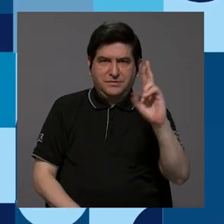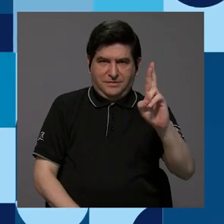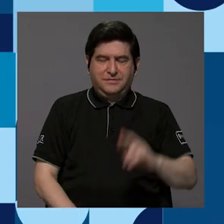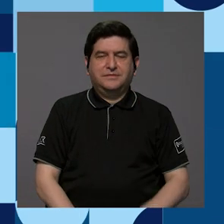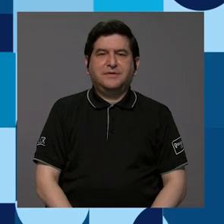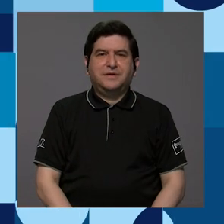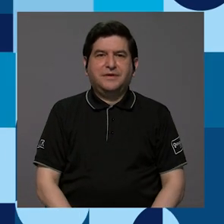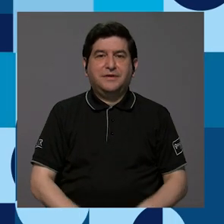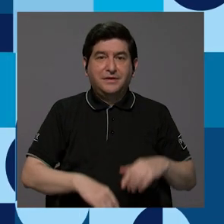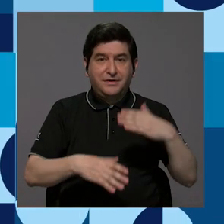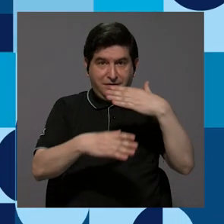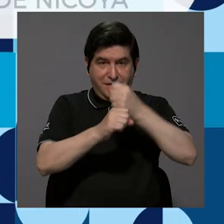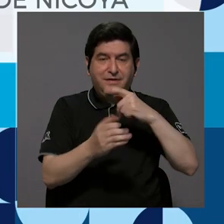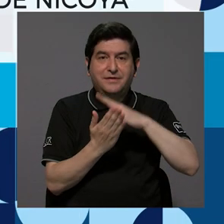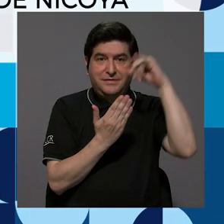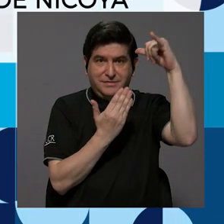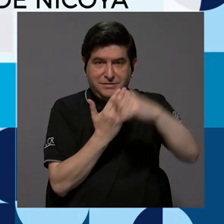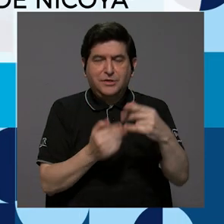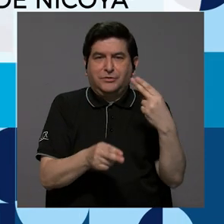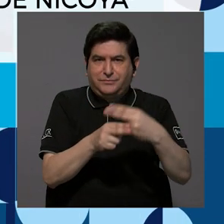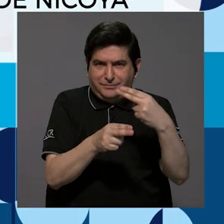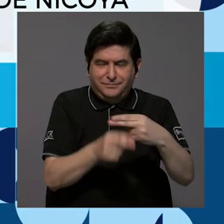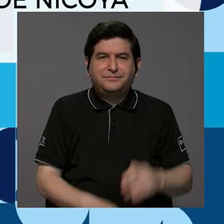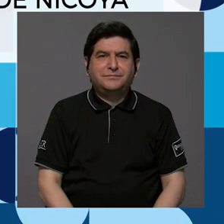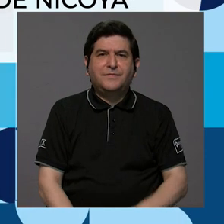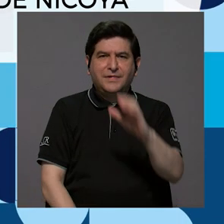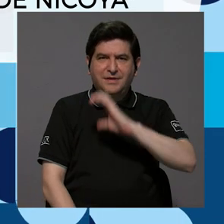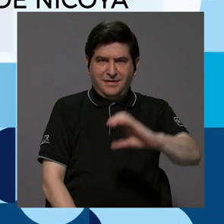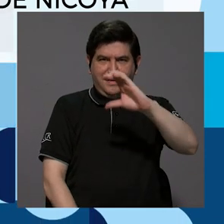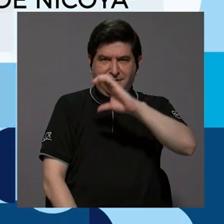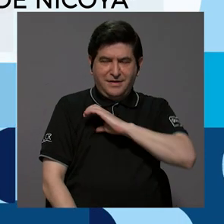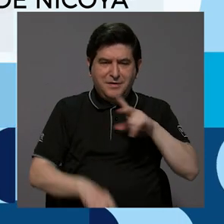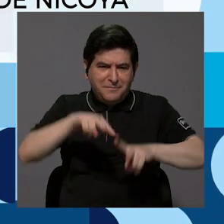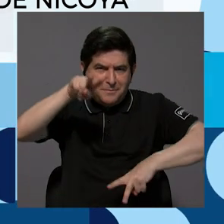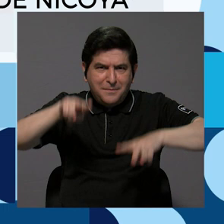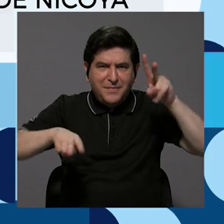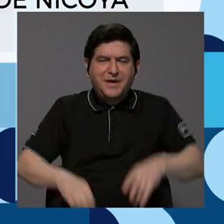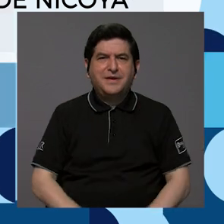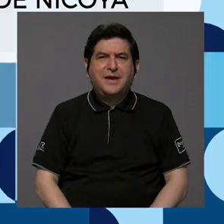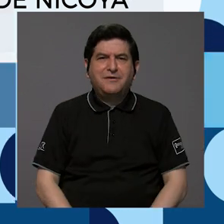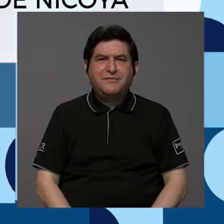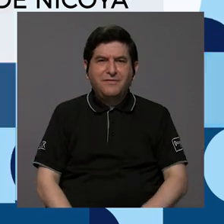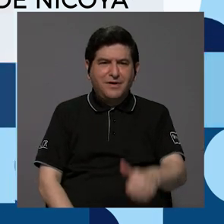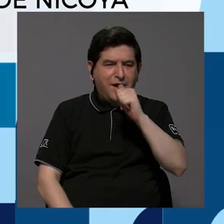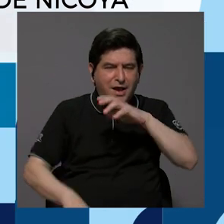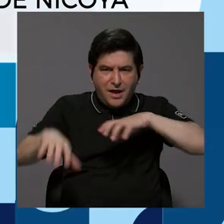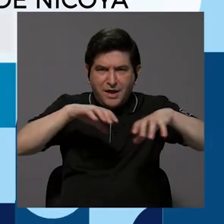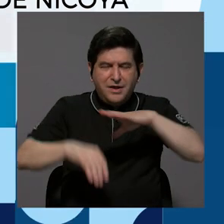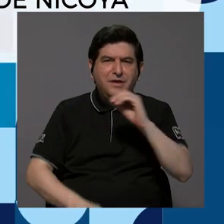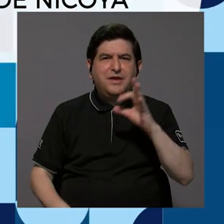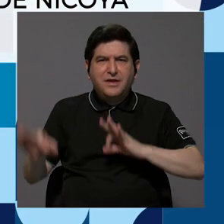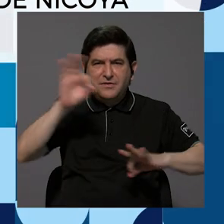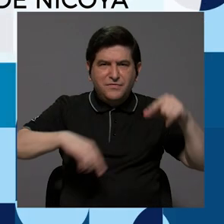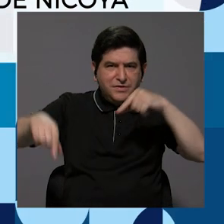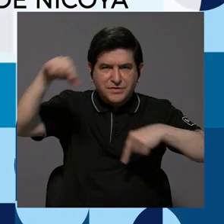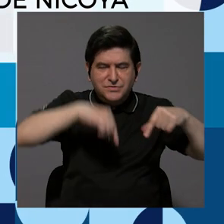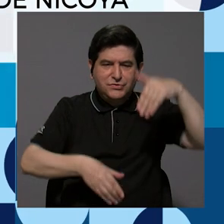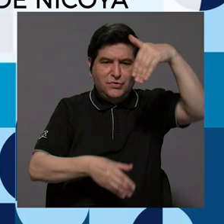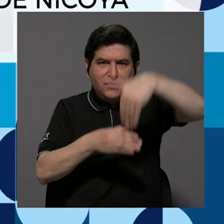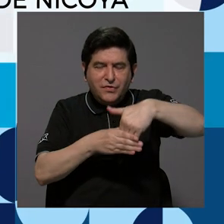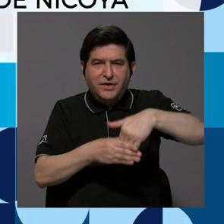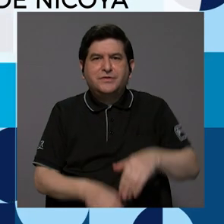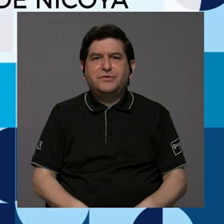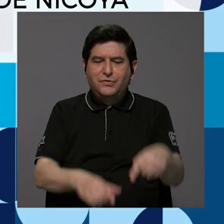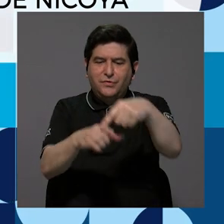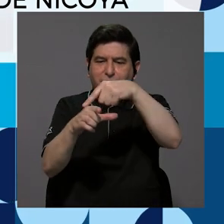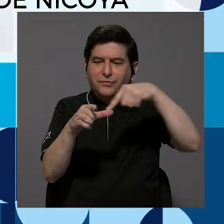Rica lleva a cabo el proyecto denominado Caracterización de Variables Hidrodinámicas y Fisioquímicas de la Sección Interna del Golfo